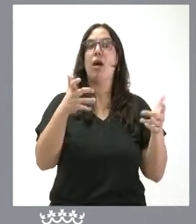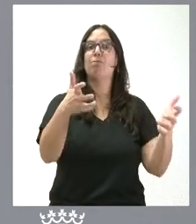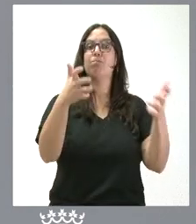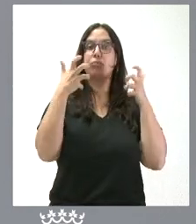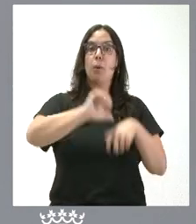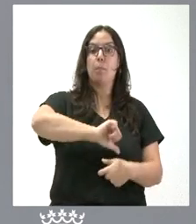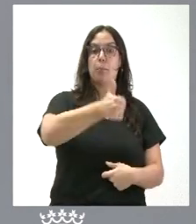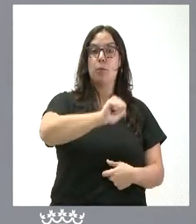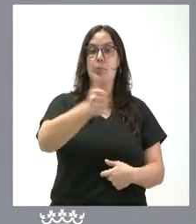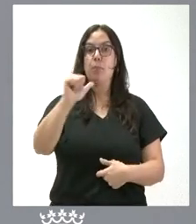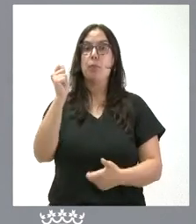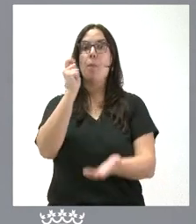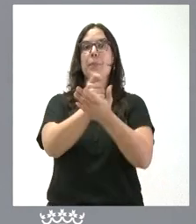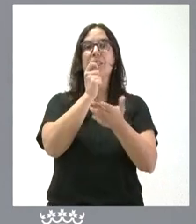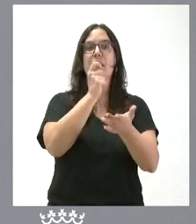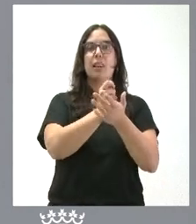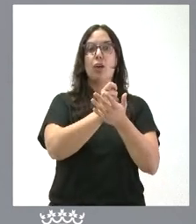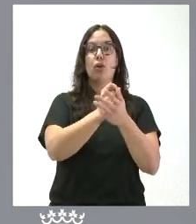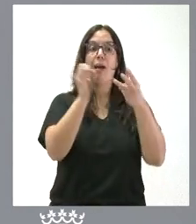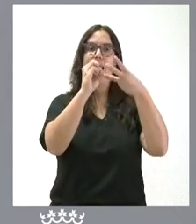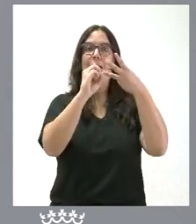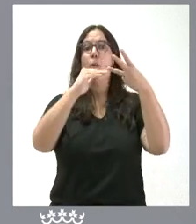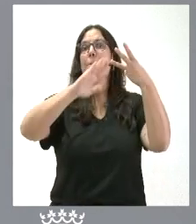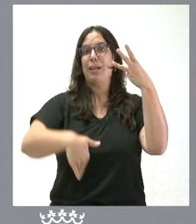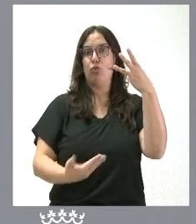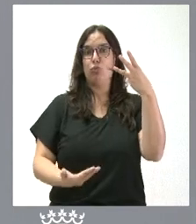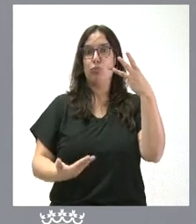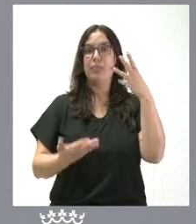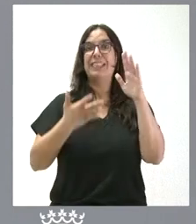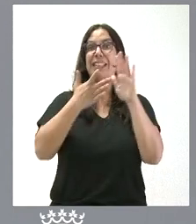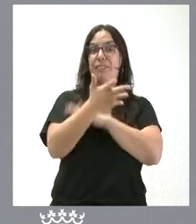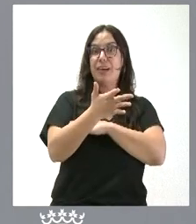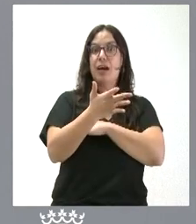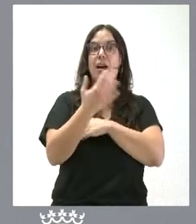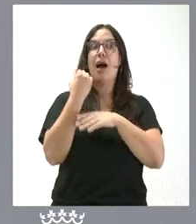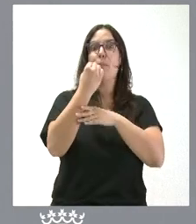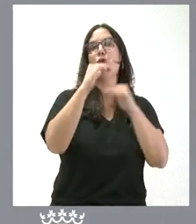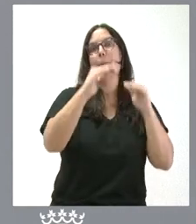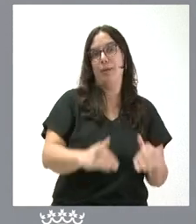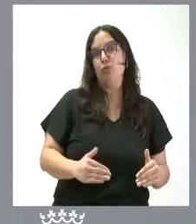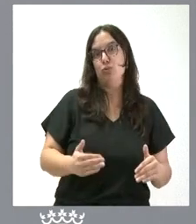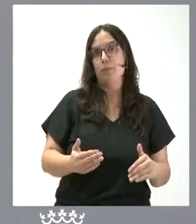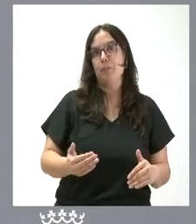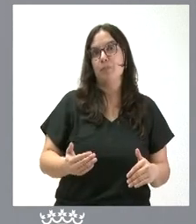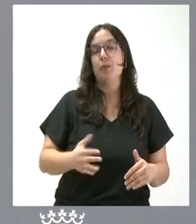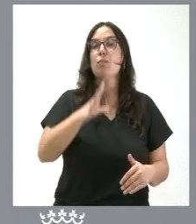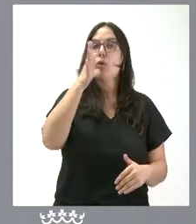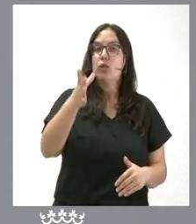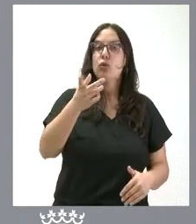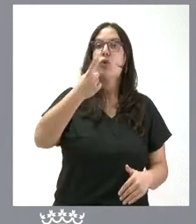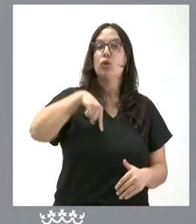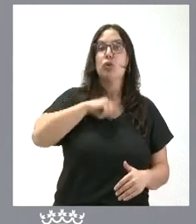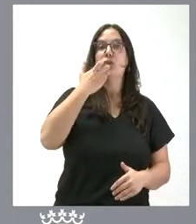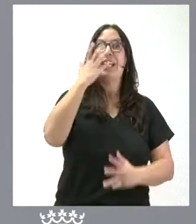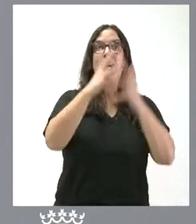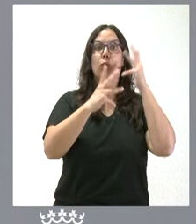otorgando la prestación de dependencia a aquellos que tienen el menor grado de dependencia y, por tanto, el que requiere menor aportación. Y esto es lo que hace que, precisamente,